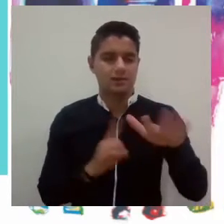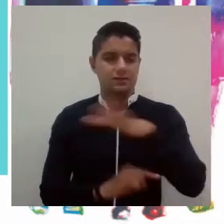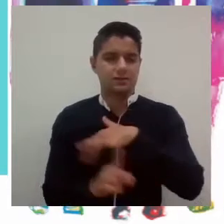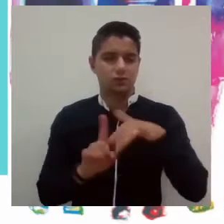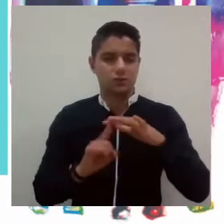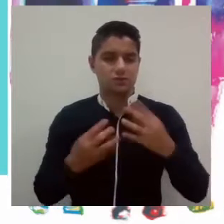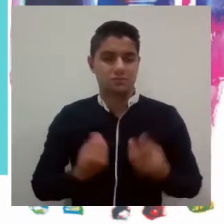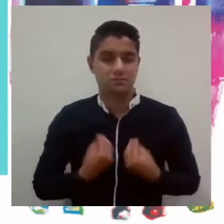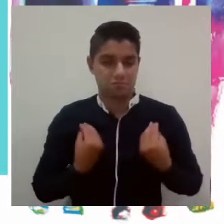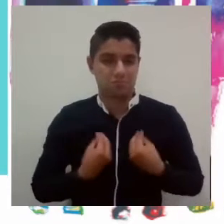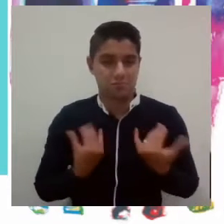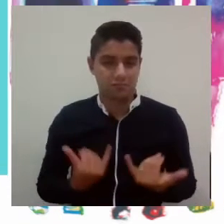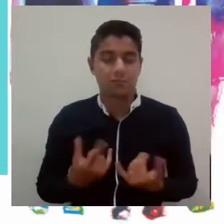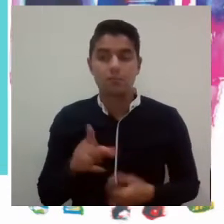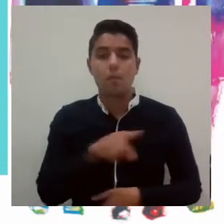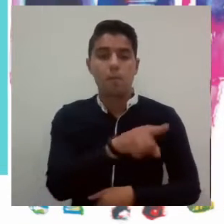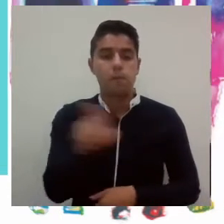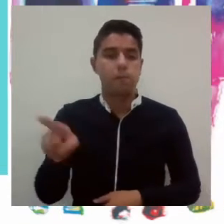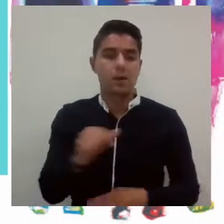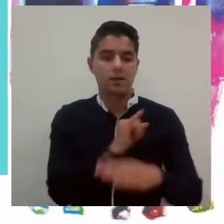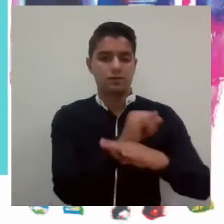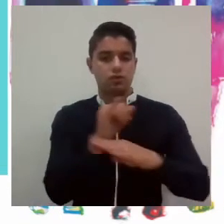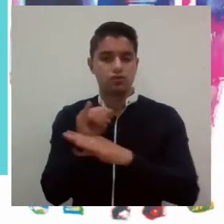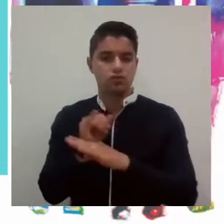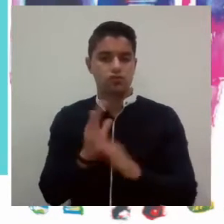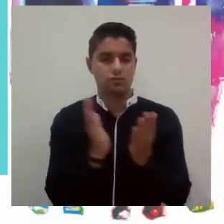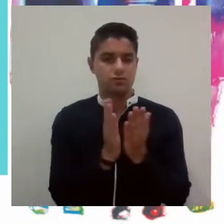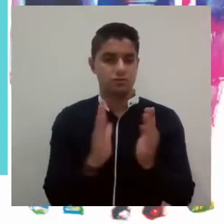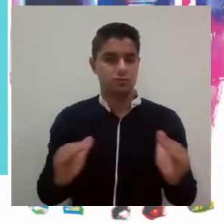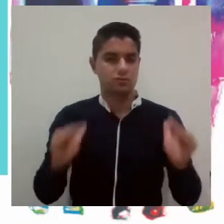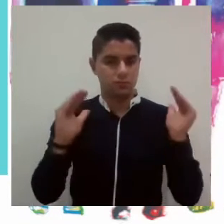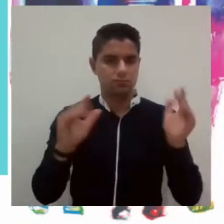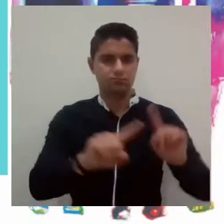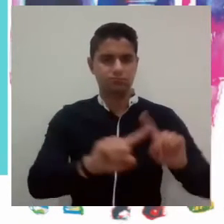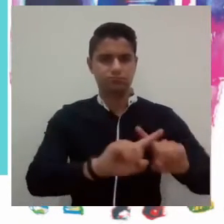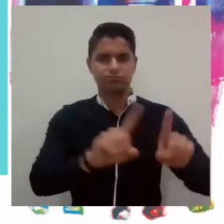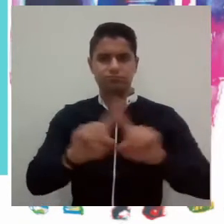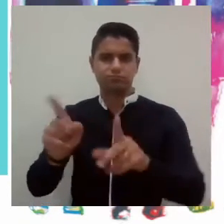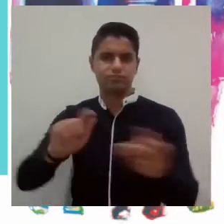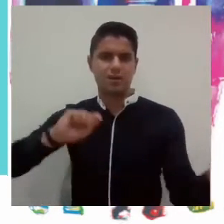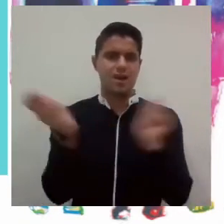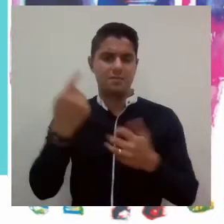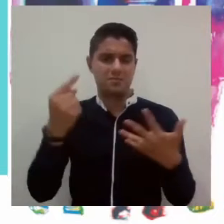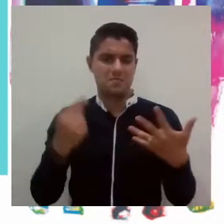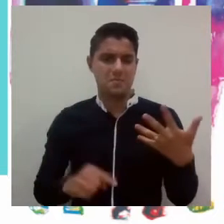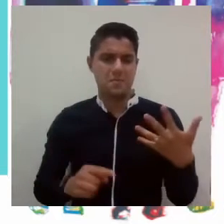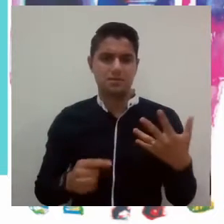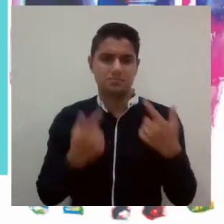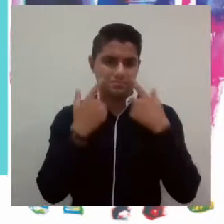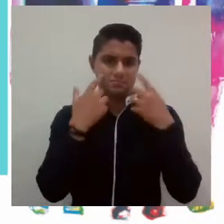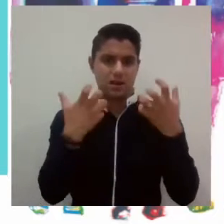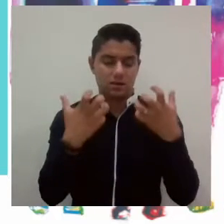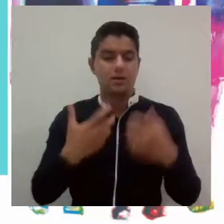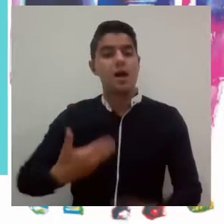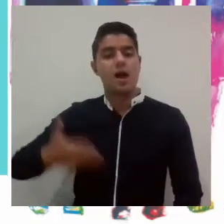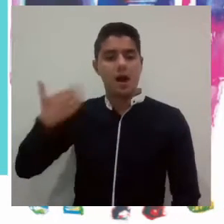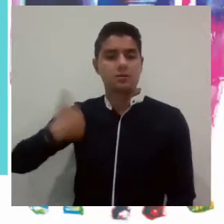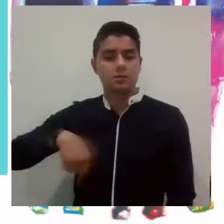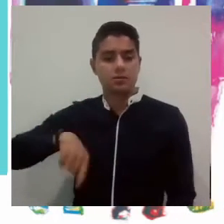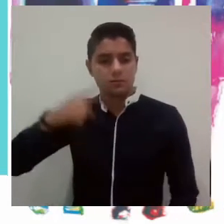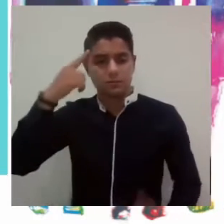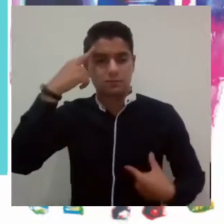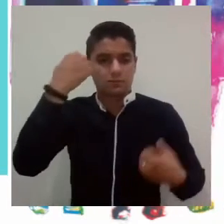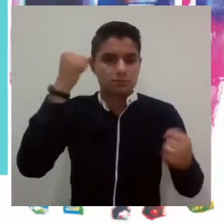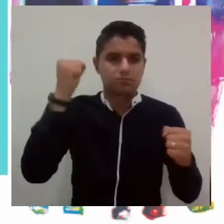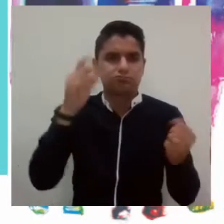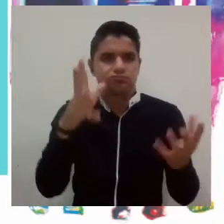producto de la situación que hemos vivido, las necesidades de las instituciones de educación superior han cambiado y han cambiado de manera importante.